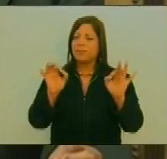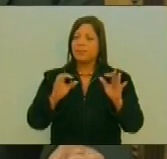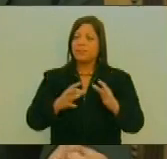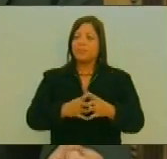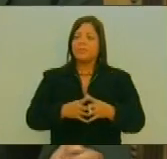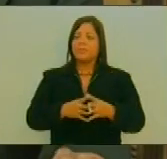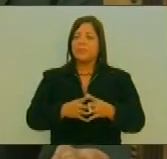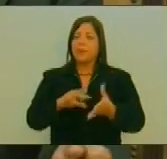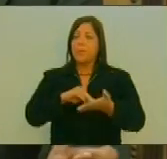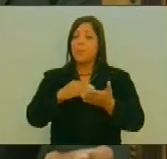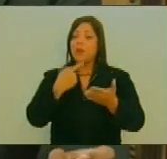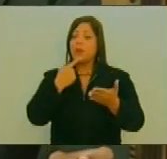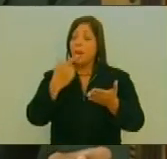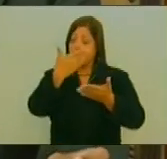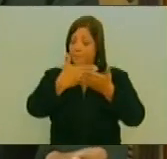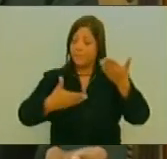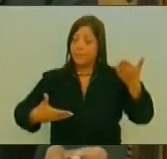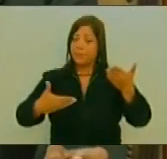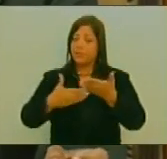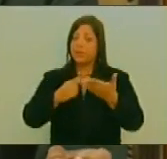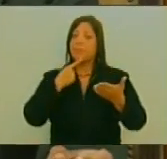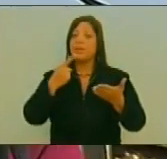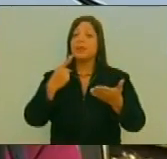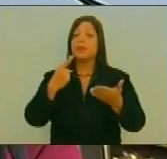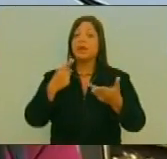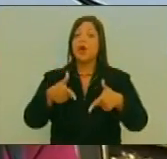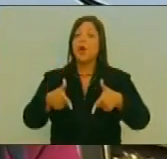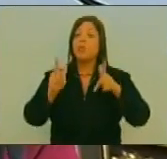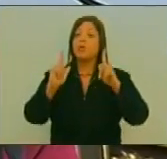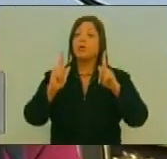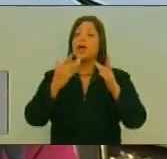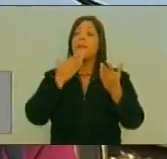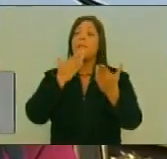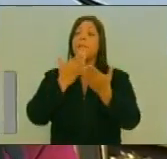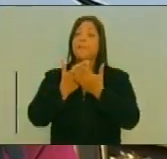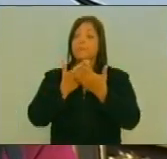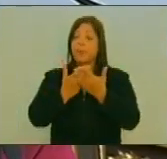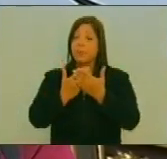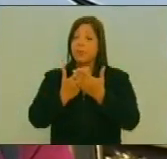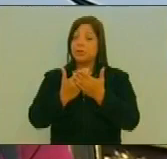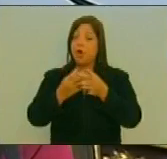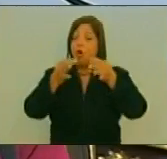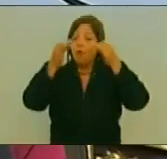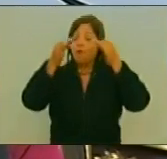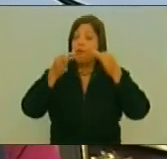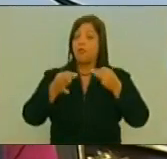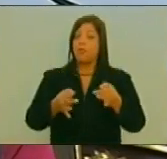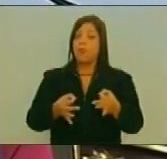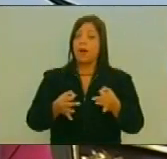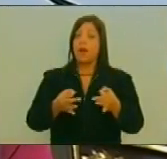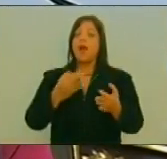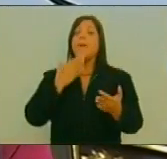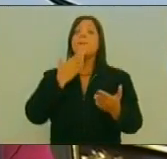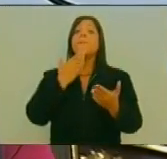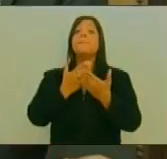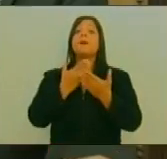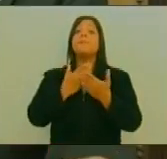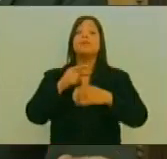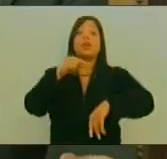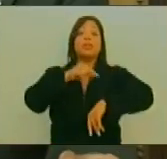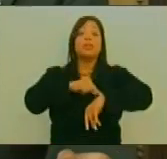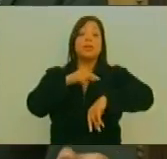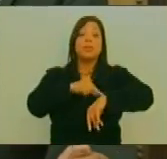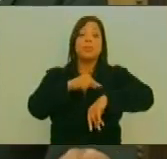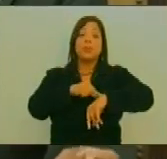Por medio De la Presente Me dirijo Usted En la Oportunidad De solicitarle Formalmente Permiso Temporal